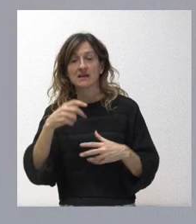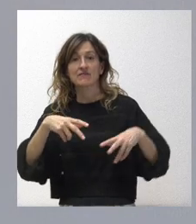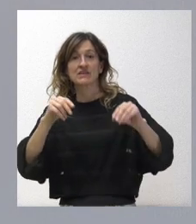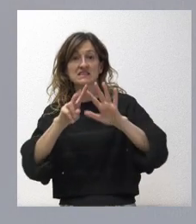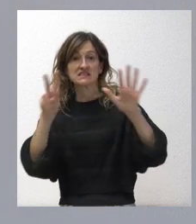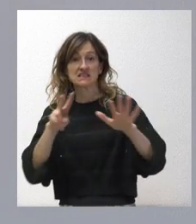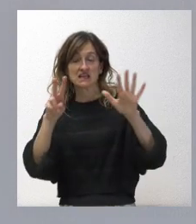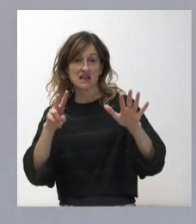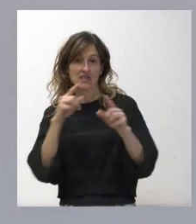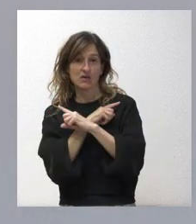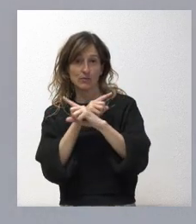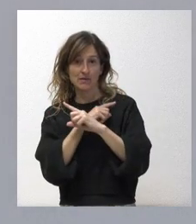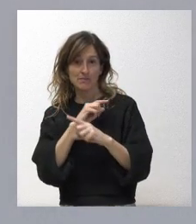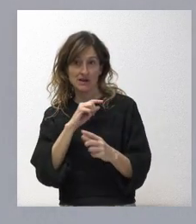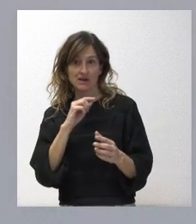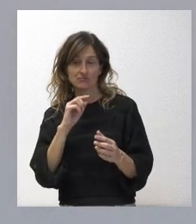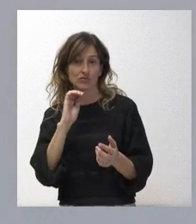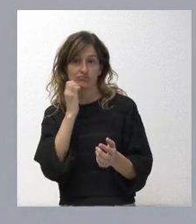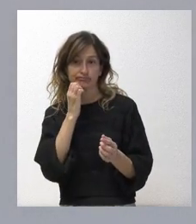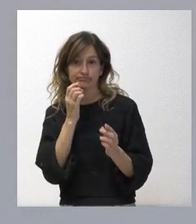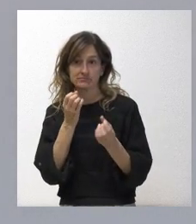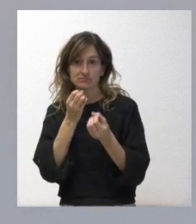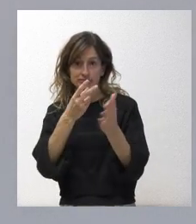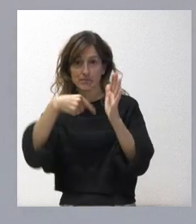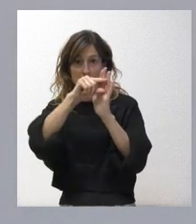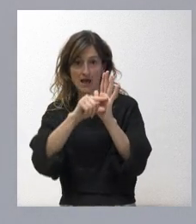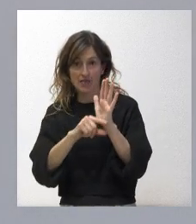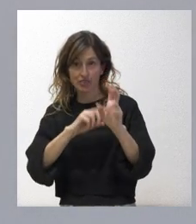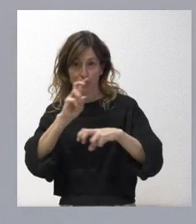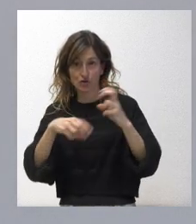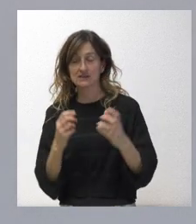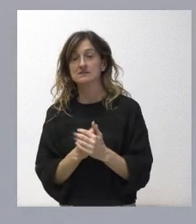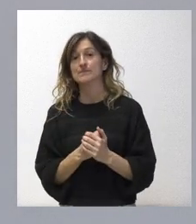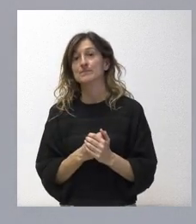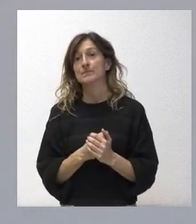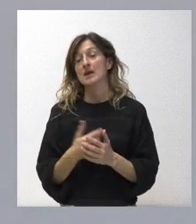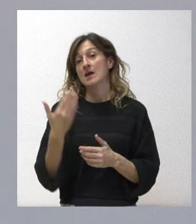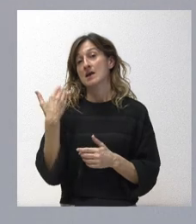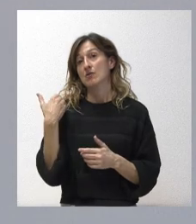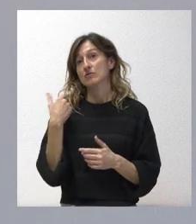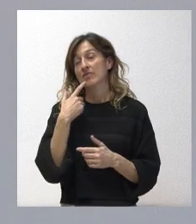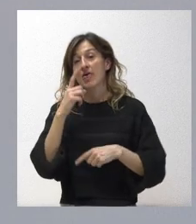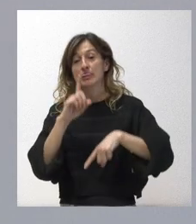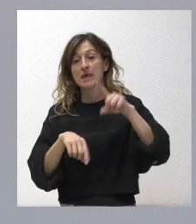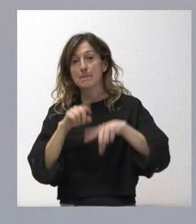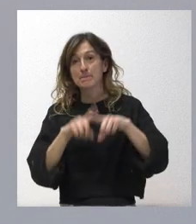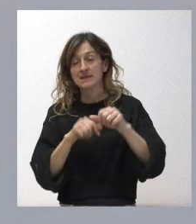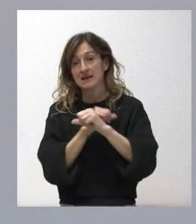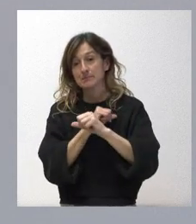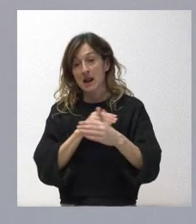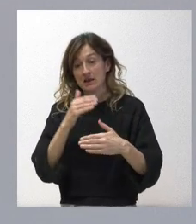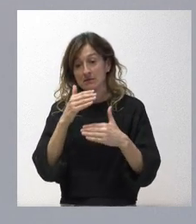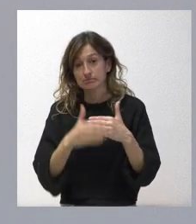Por tanto, todavía estamos en plazo. En todo caso, ya les dije el otro día que, sea cual sea la circunstancia, nosotros siempre actuaremos